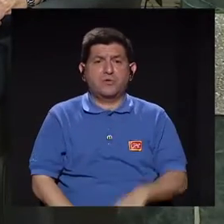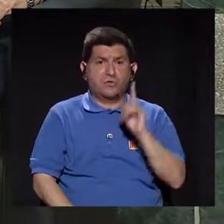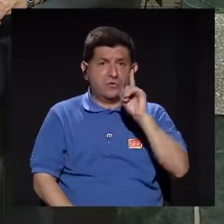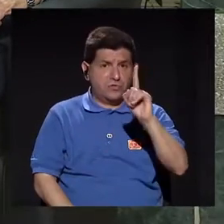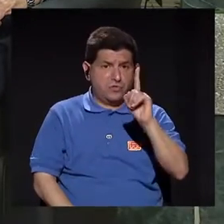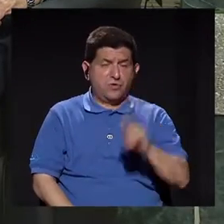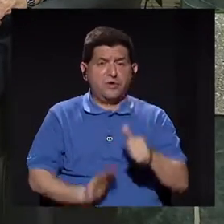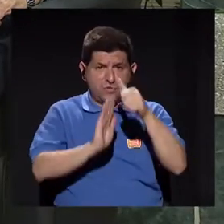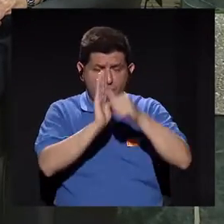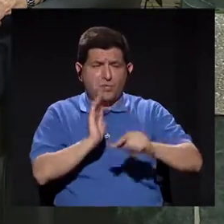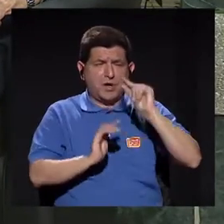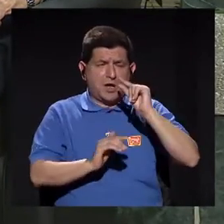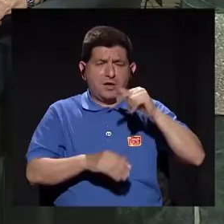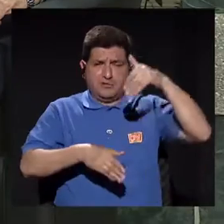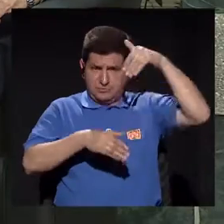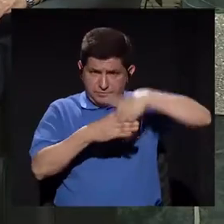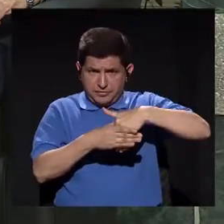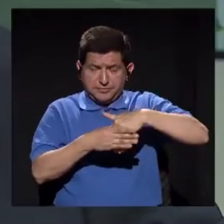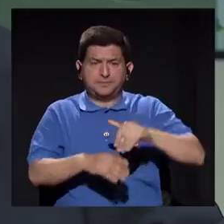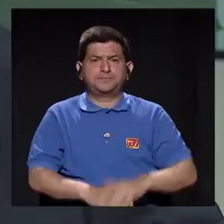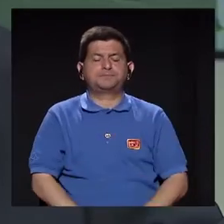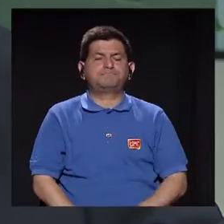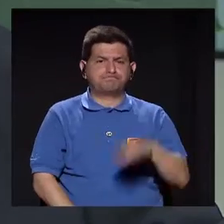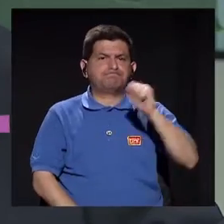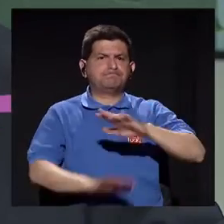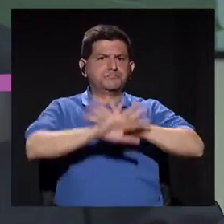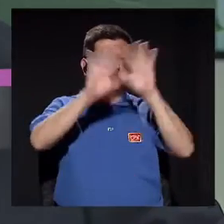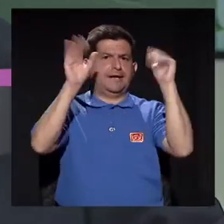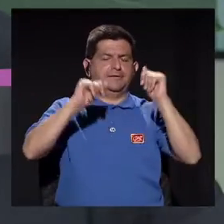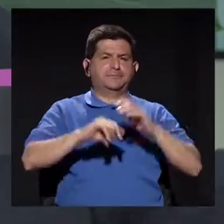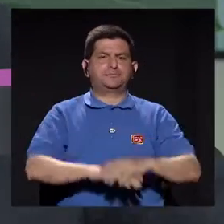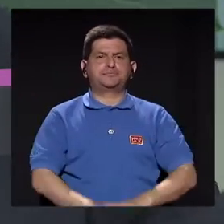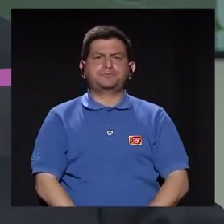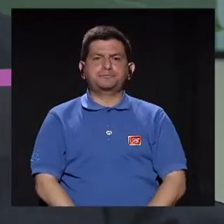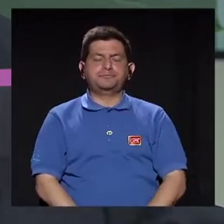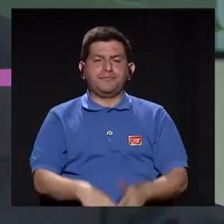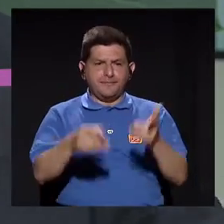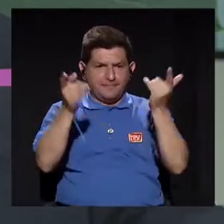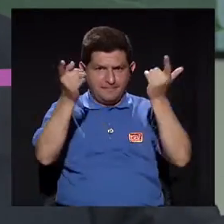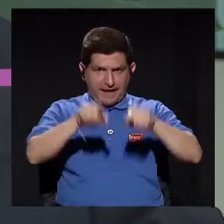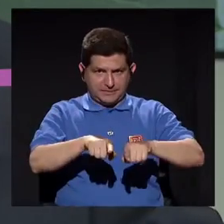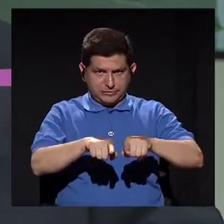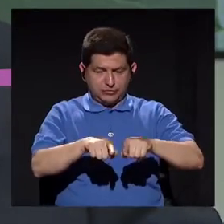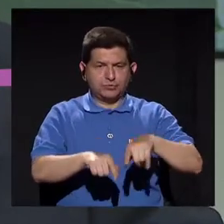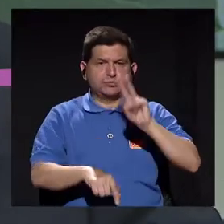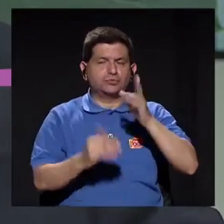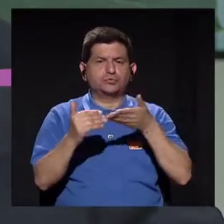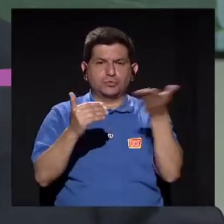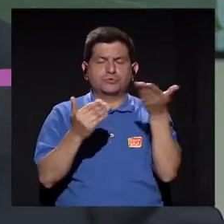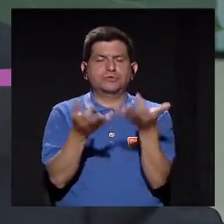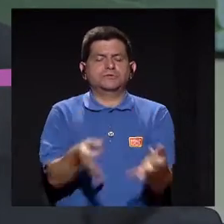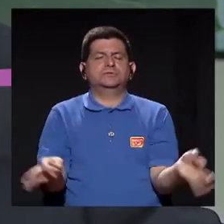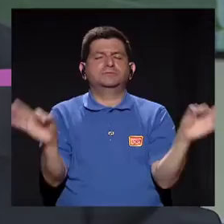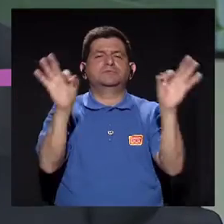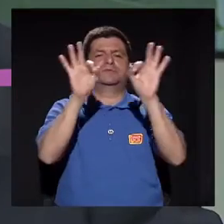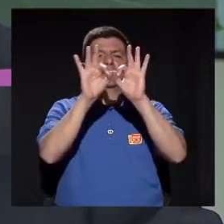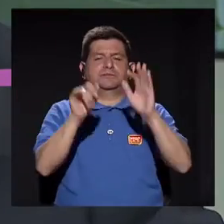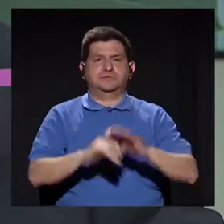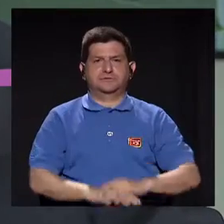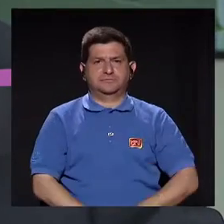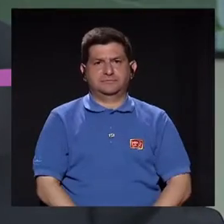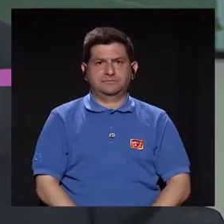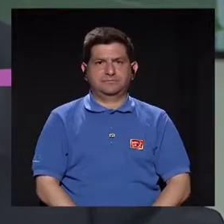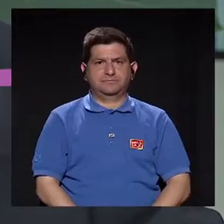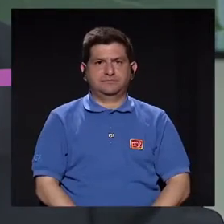antes y después de una cirugía mínimamente invasiva? Claro, claro. De hecho, hay dos cosas que son muy importantes.